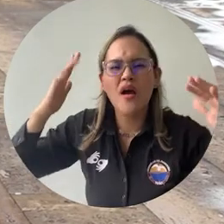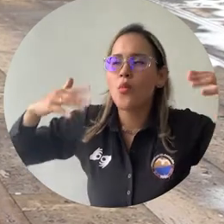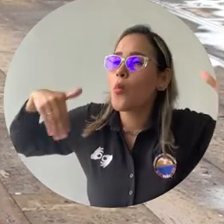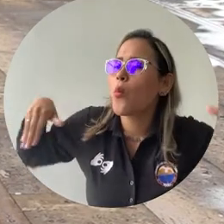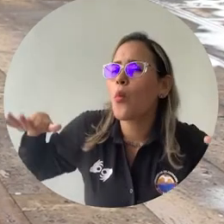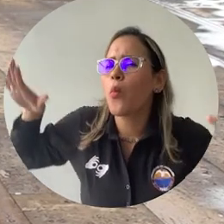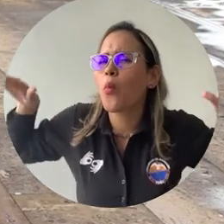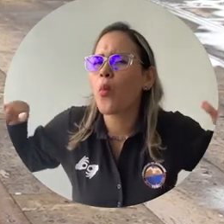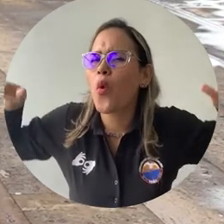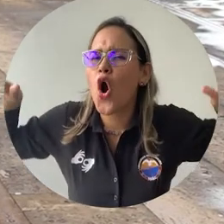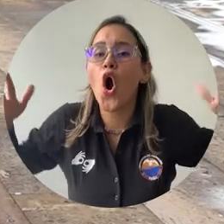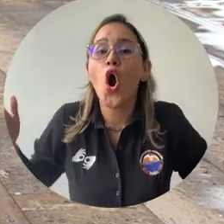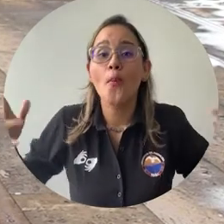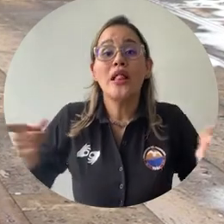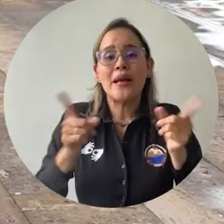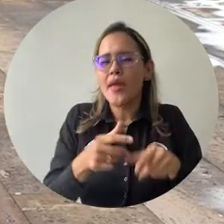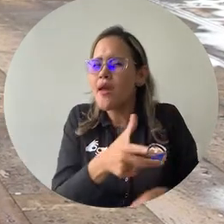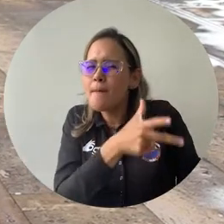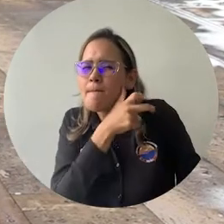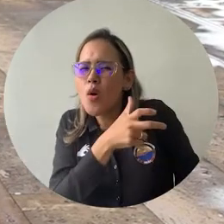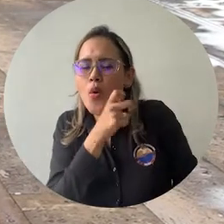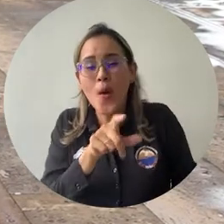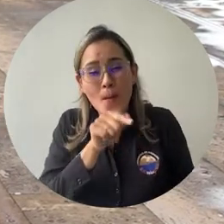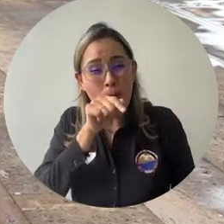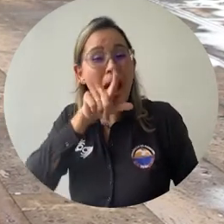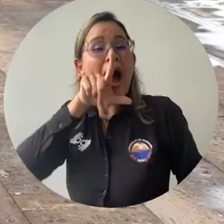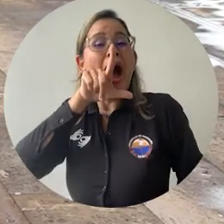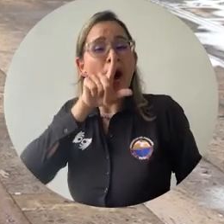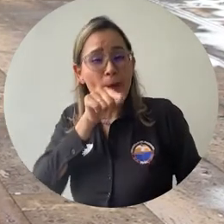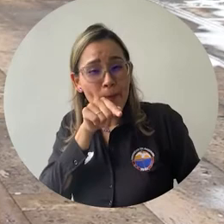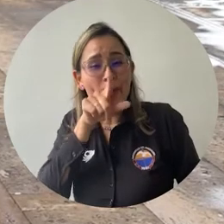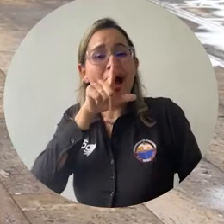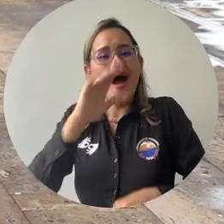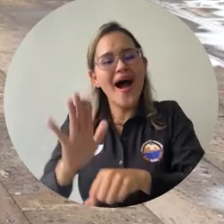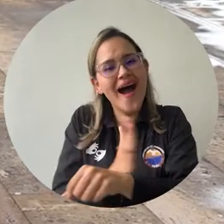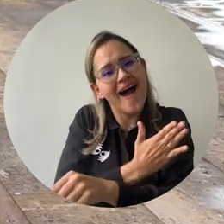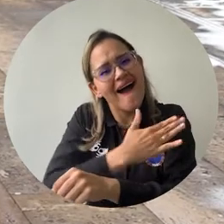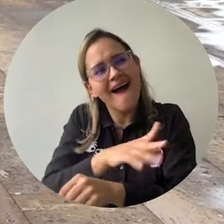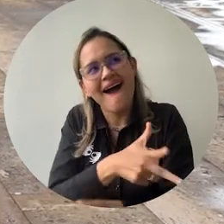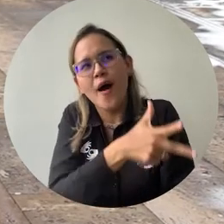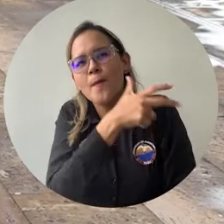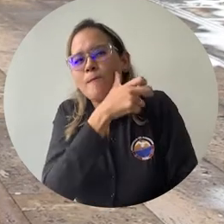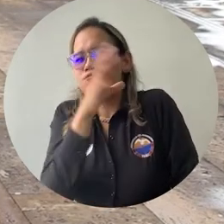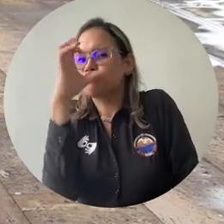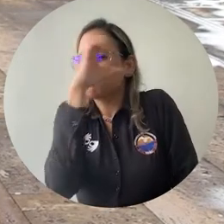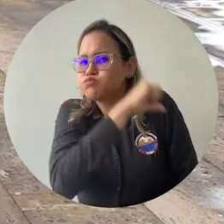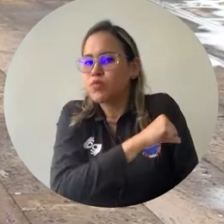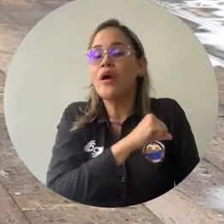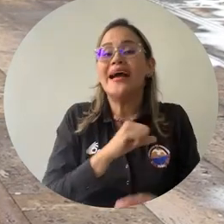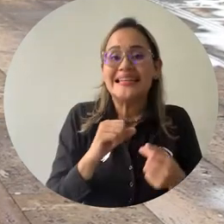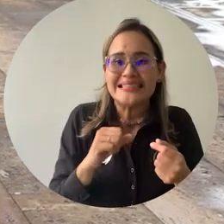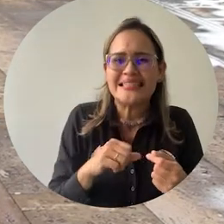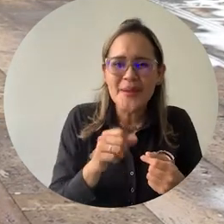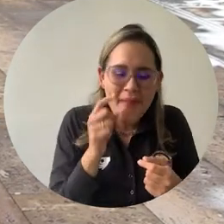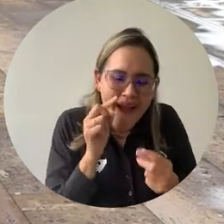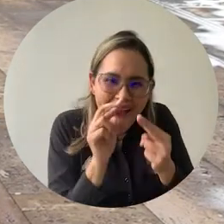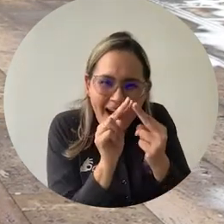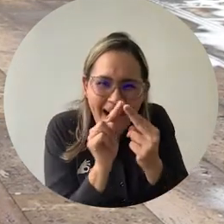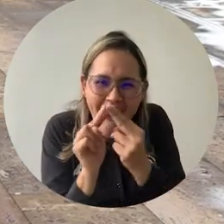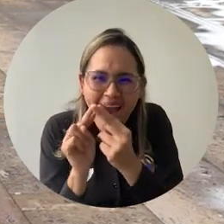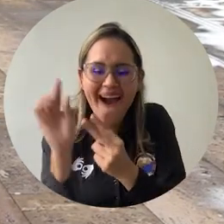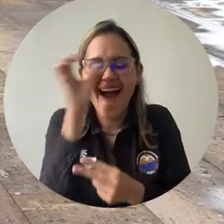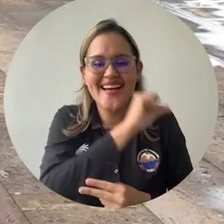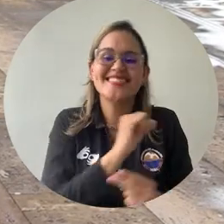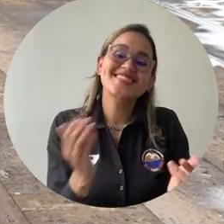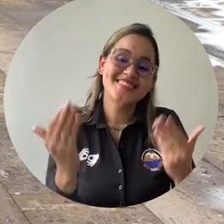aprendido a identificar algunos de sus cantos, nombres científicos, en fin, cómo explorarlas, cómo conocerlas. Entonces, ¿qué pasa?